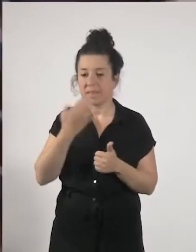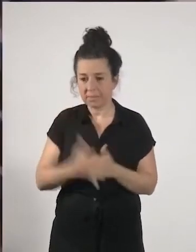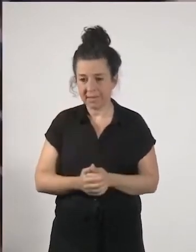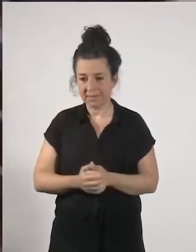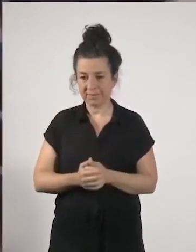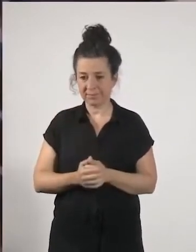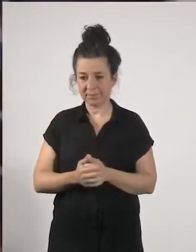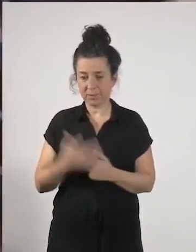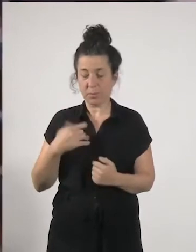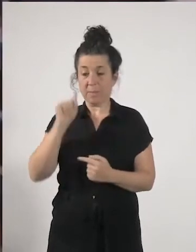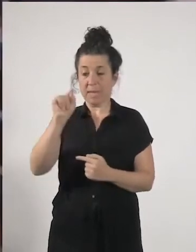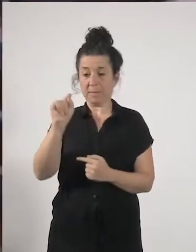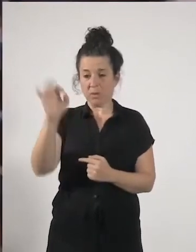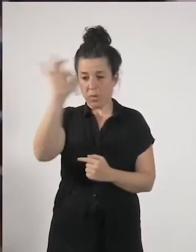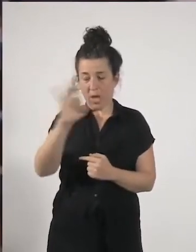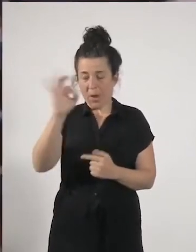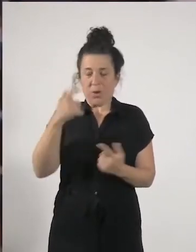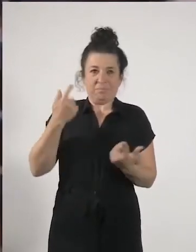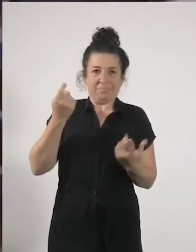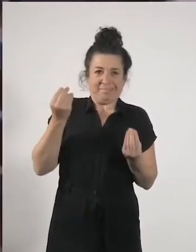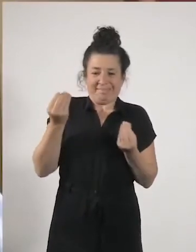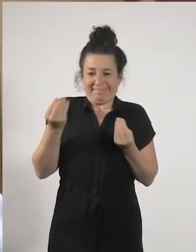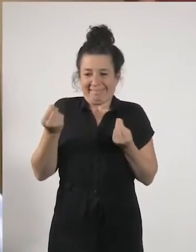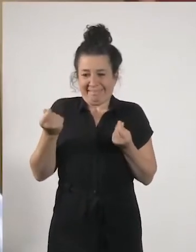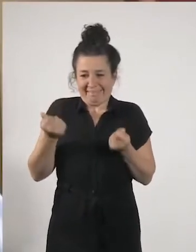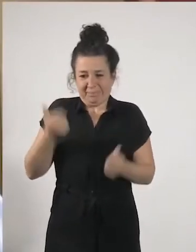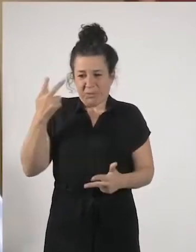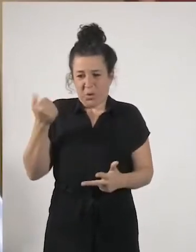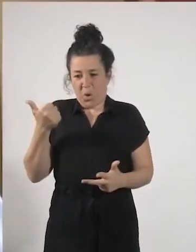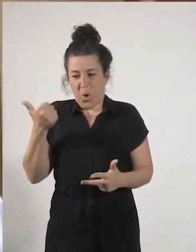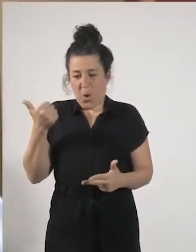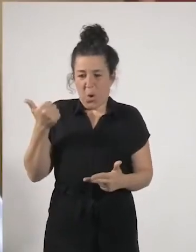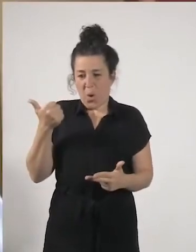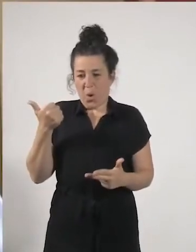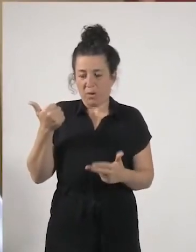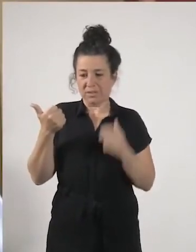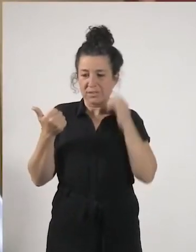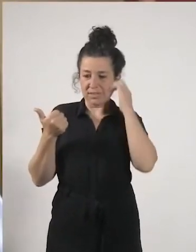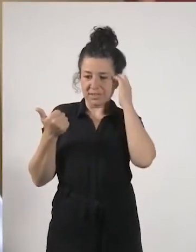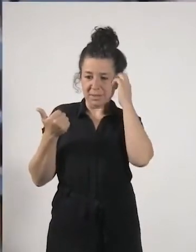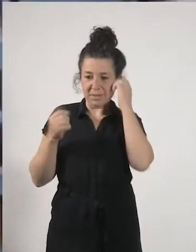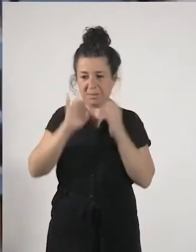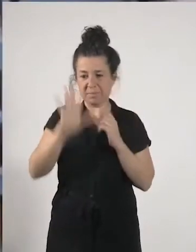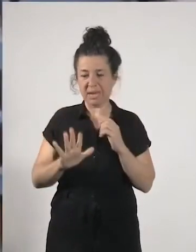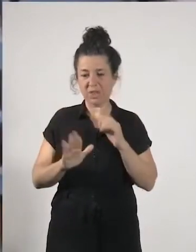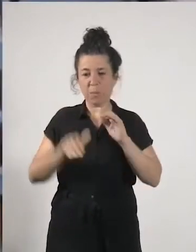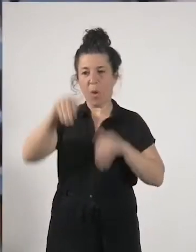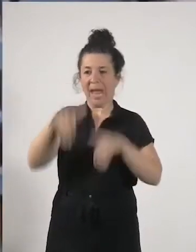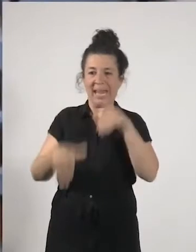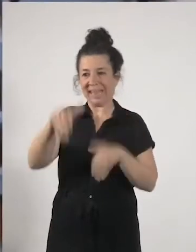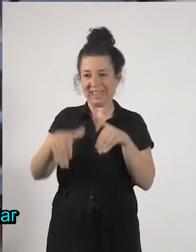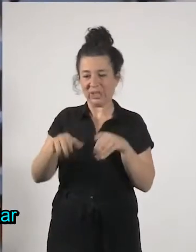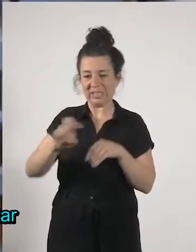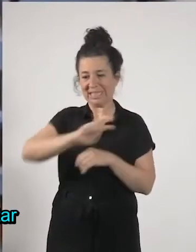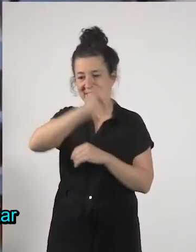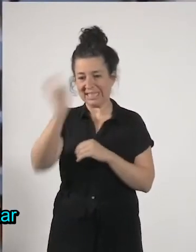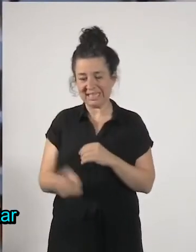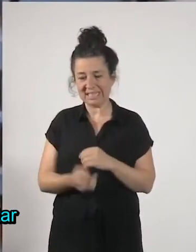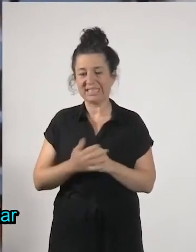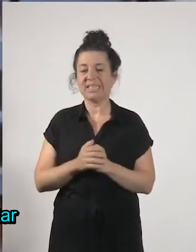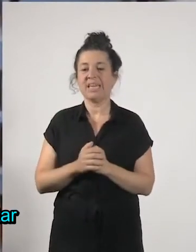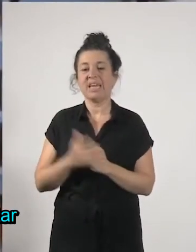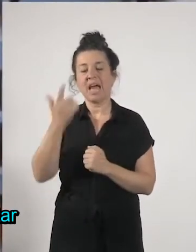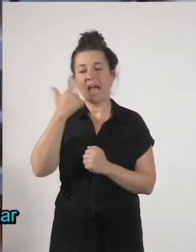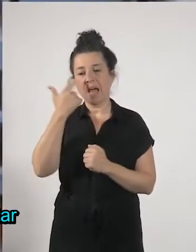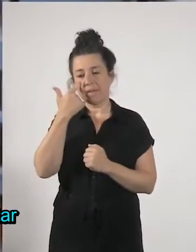minuto de oro me suena un poco a duro eh a elecciones y eso pues no sé yo diría